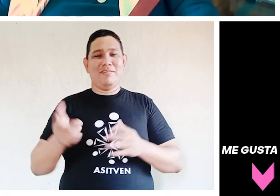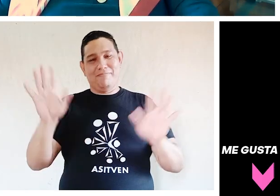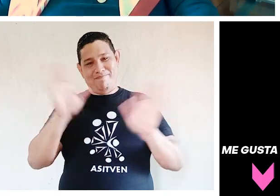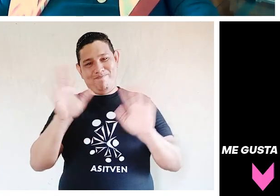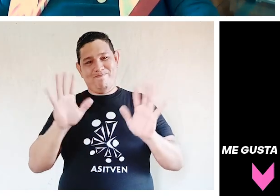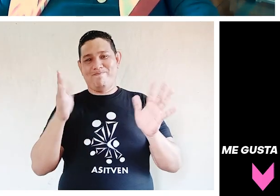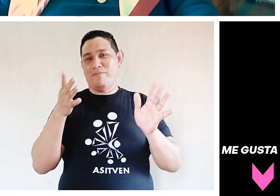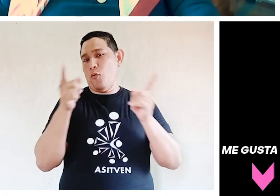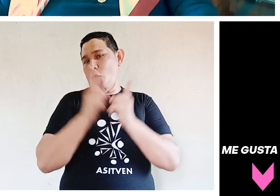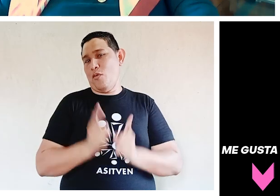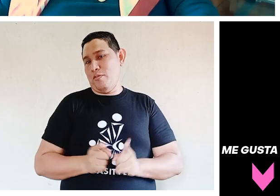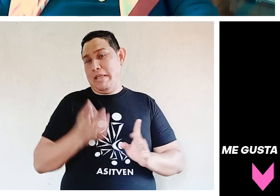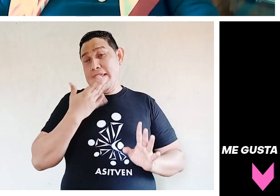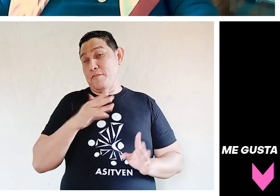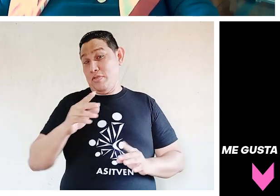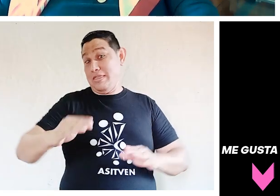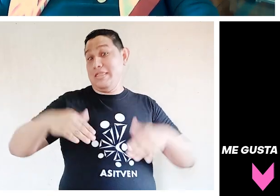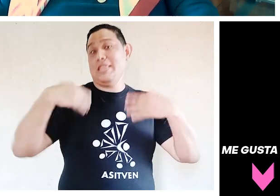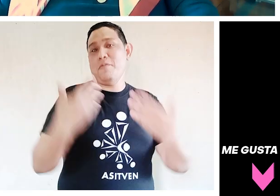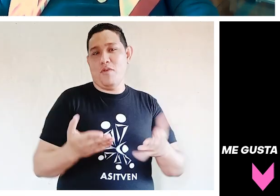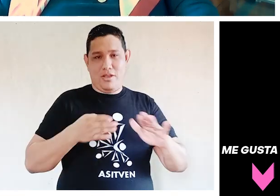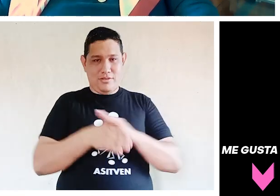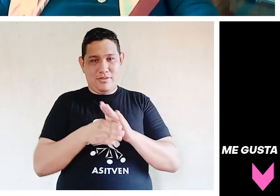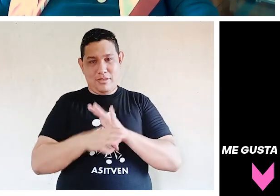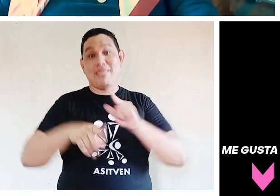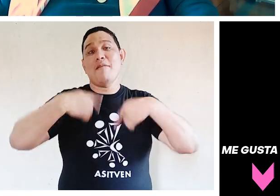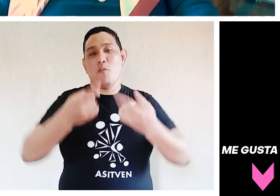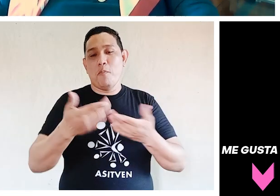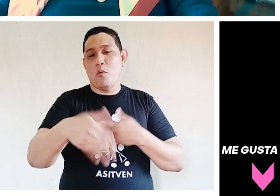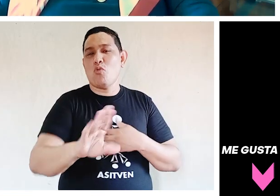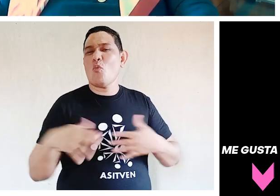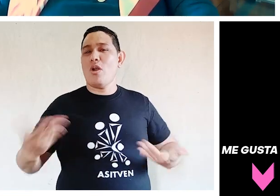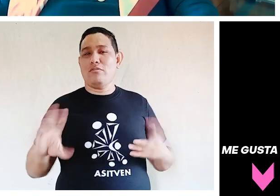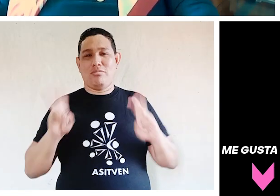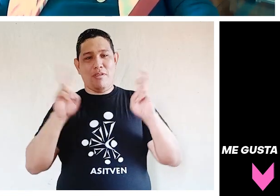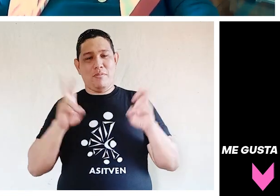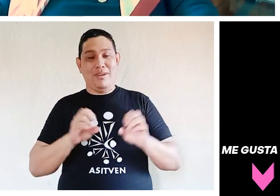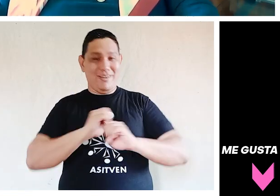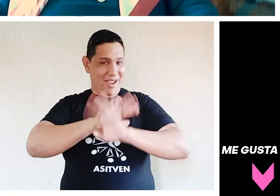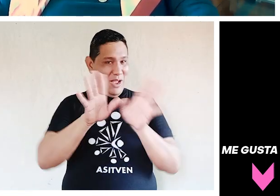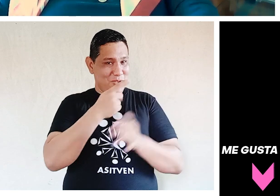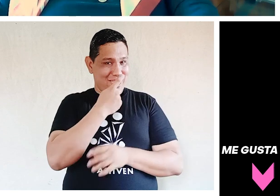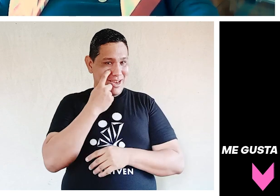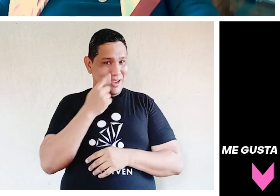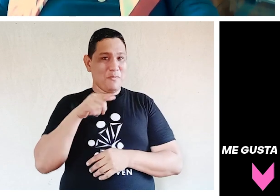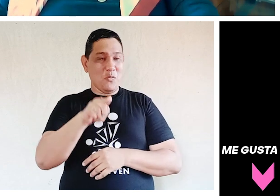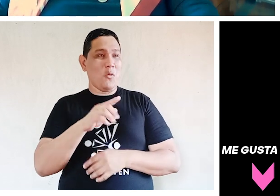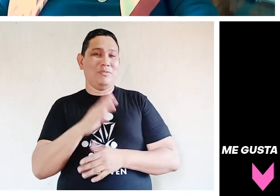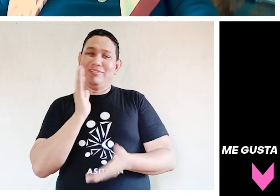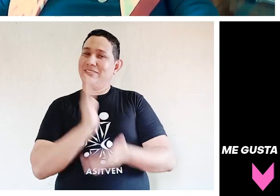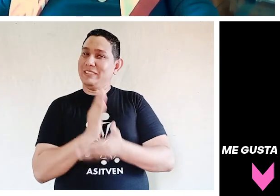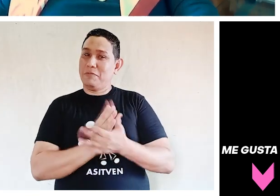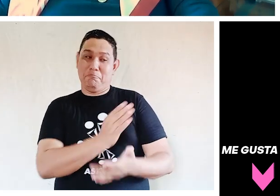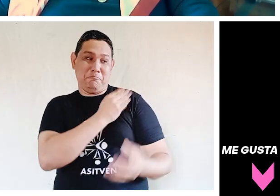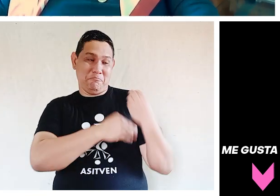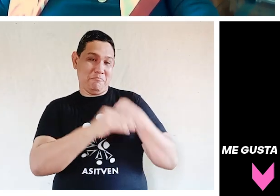sobre, y nos den un poquito de abre boca, de qué viene con qué accesibilidad, qué es lo próximo. Claro, Dalia, por supuesto que cuentas siempre con nosotros, tú